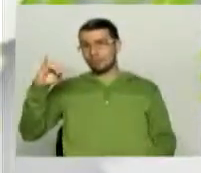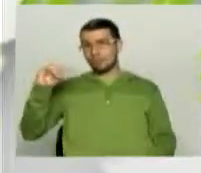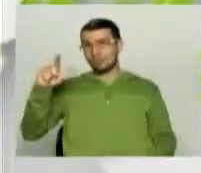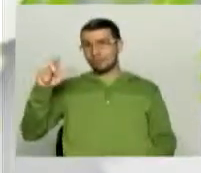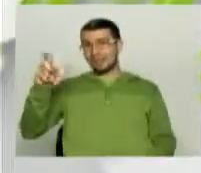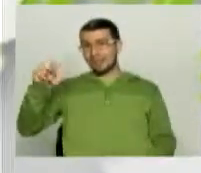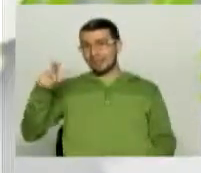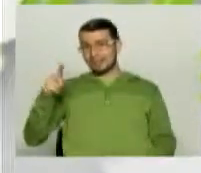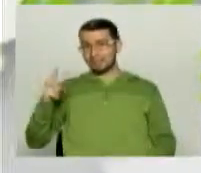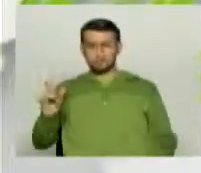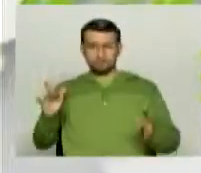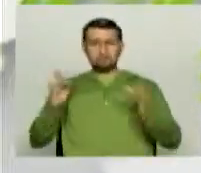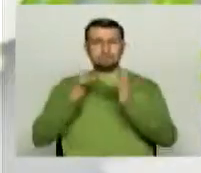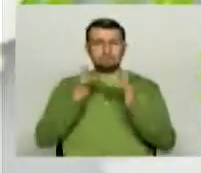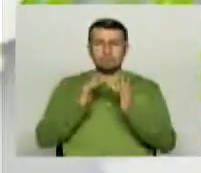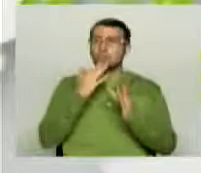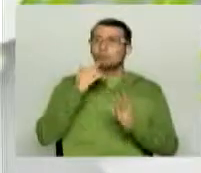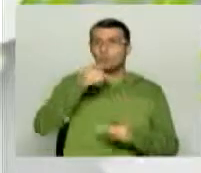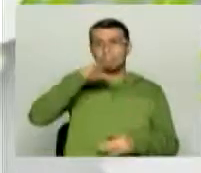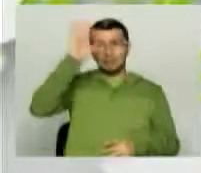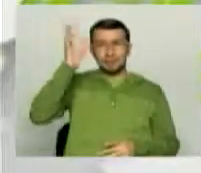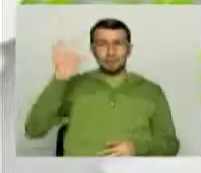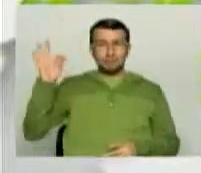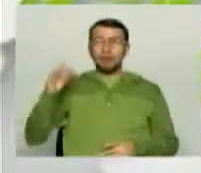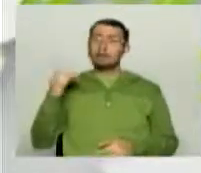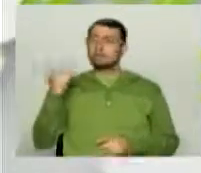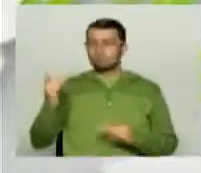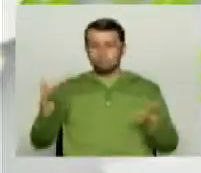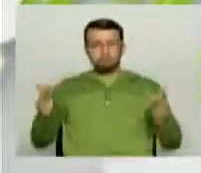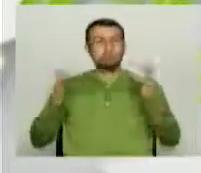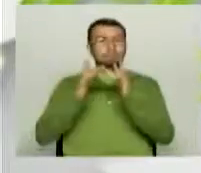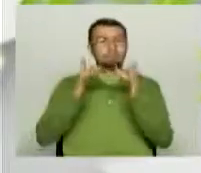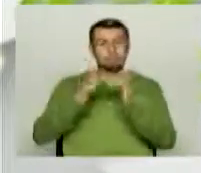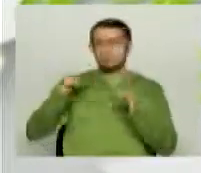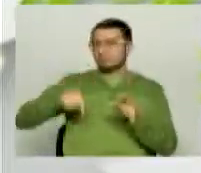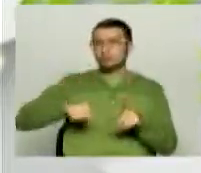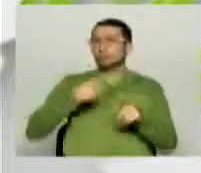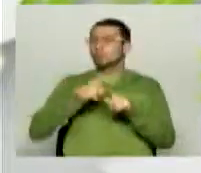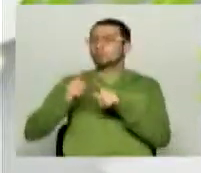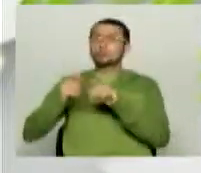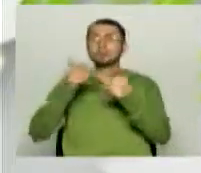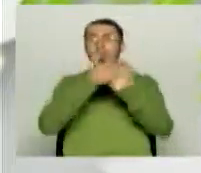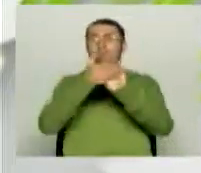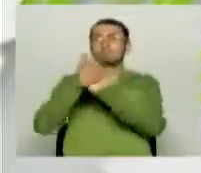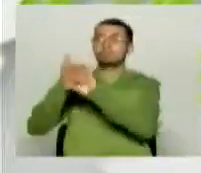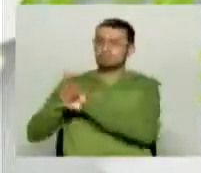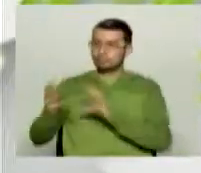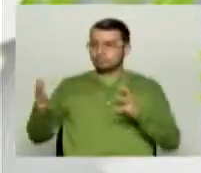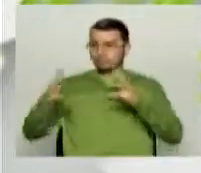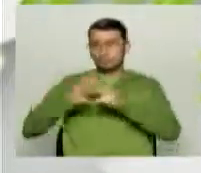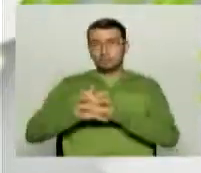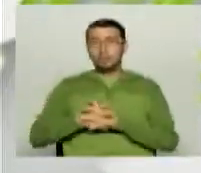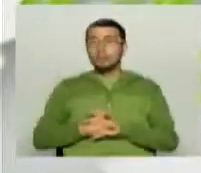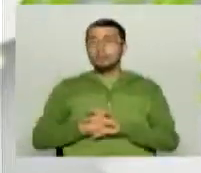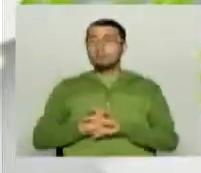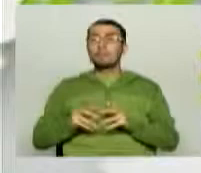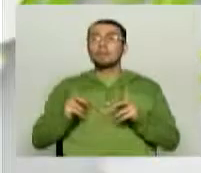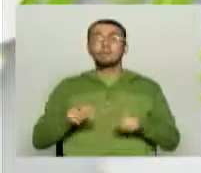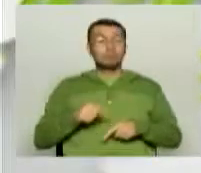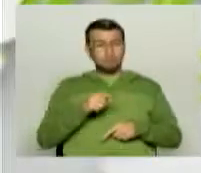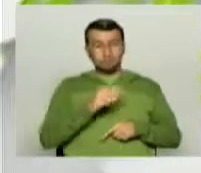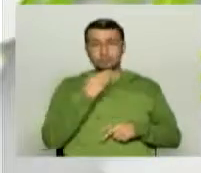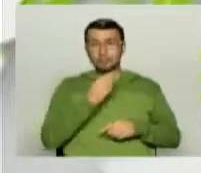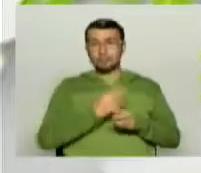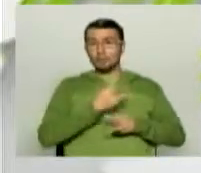participación de Telecafé con nuestro periodista Diego, con nuestro periodista Juan Alberto Giraldo. En Mundialísimo Telecafé